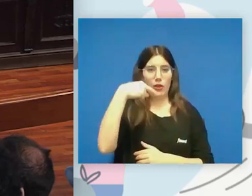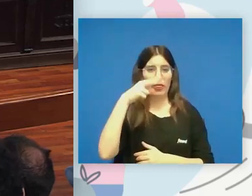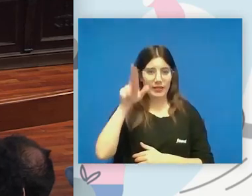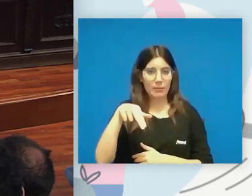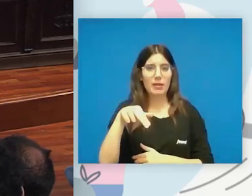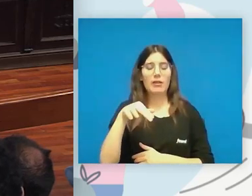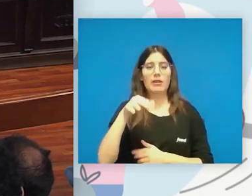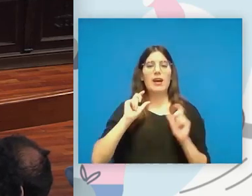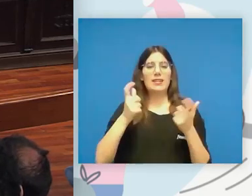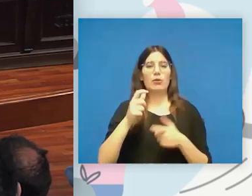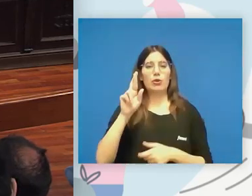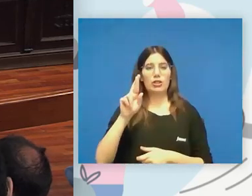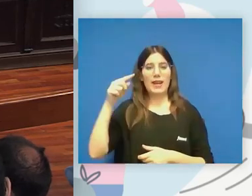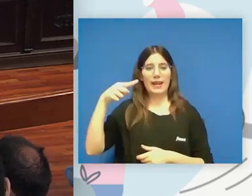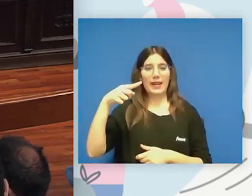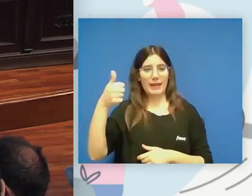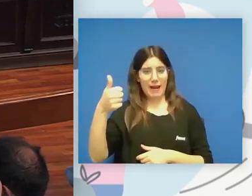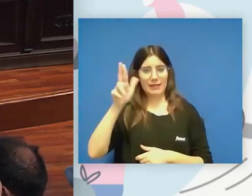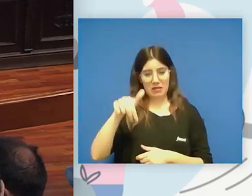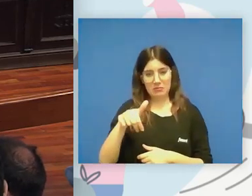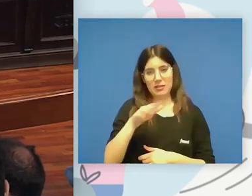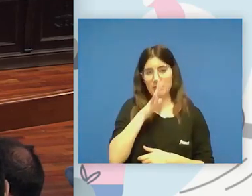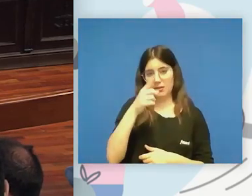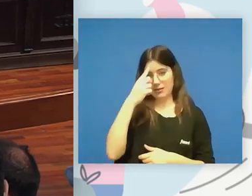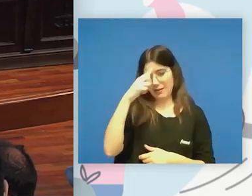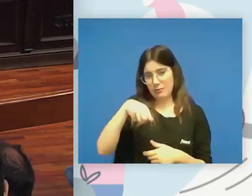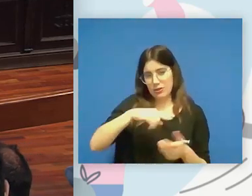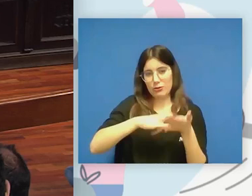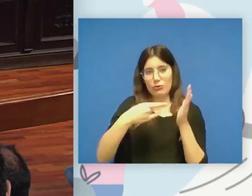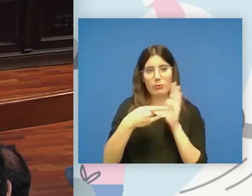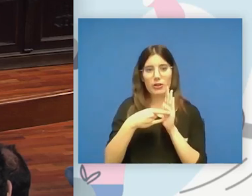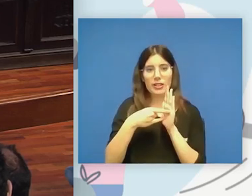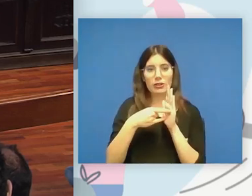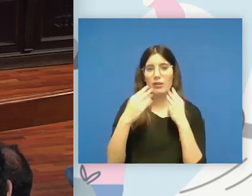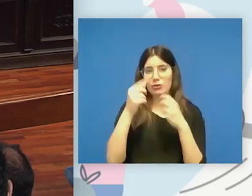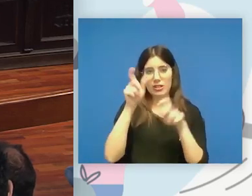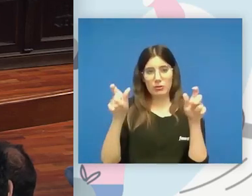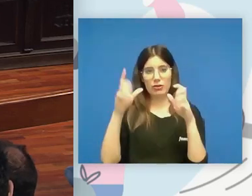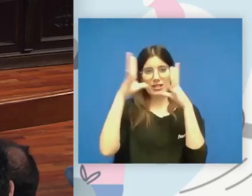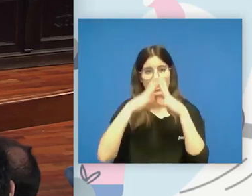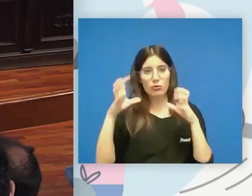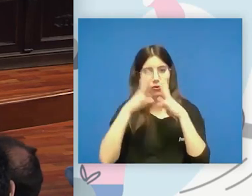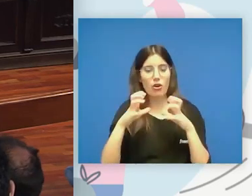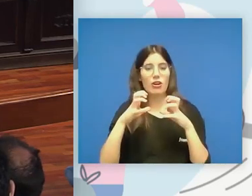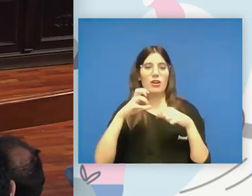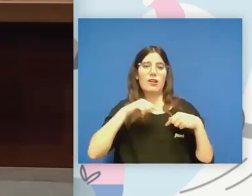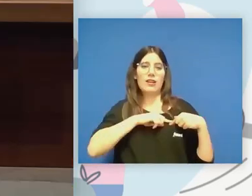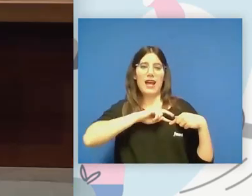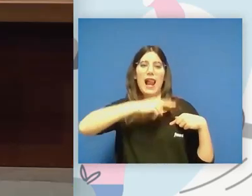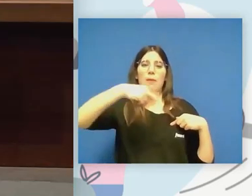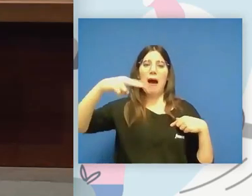a Seguros RGA, porque sabemos que esto al final es un proyecto de mucha gente con ilusión y con alma, como decimos.